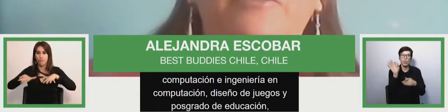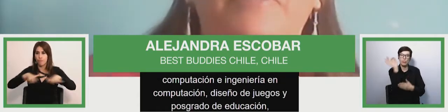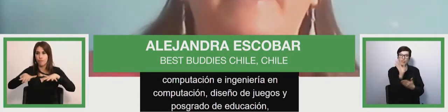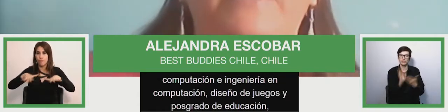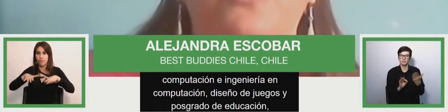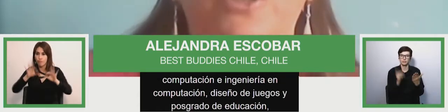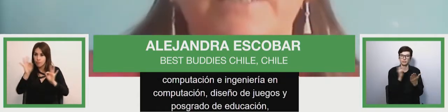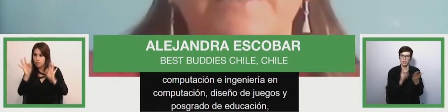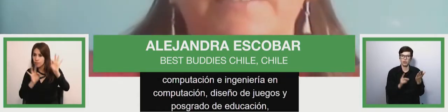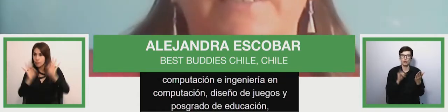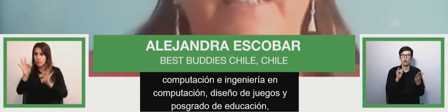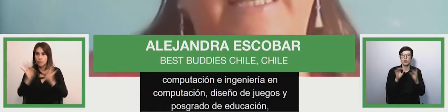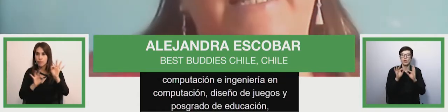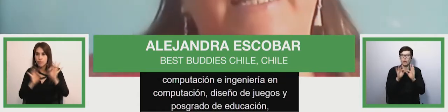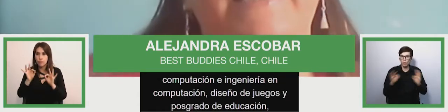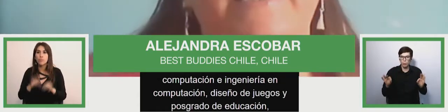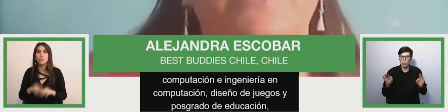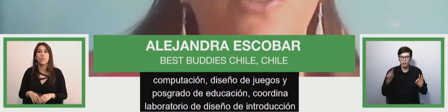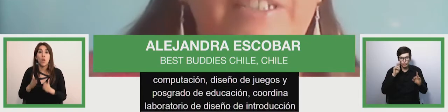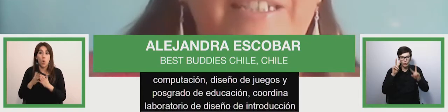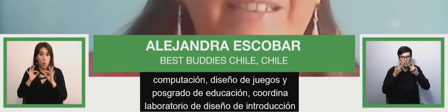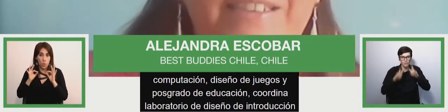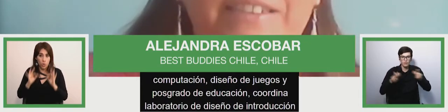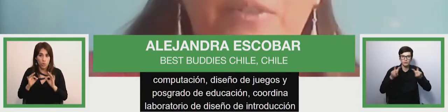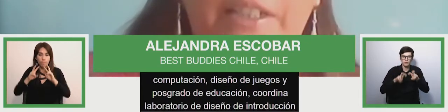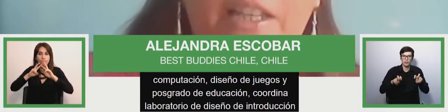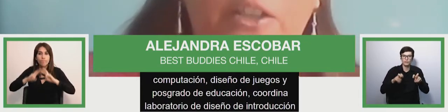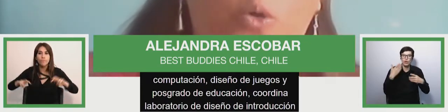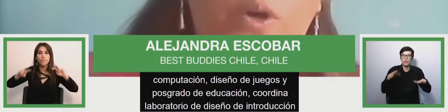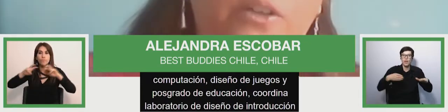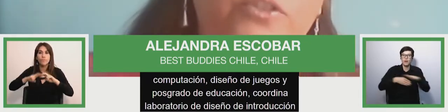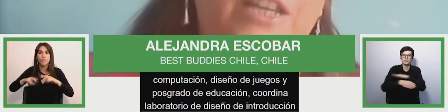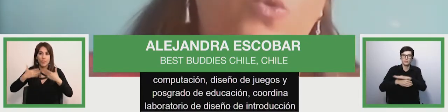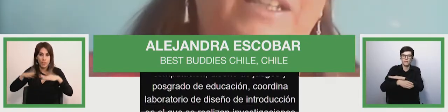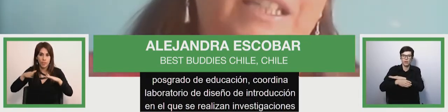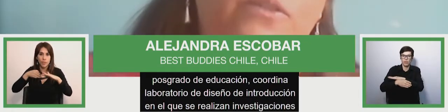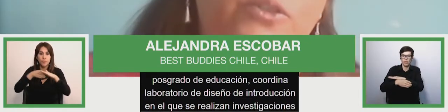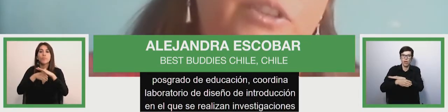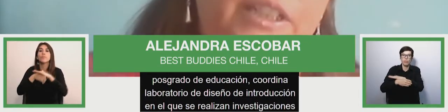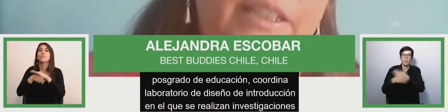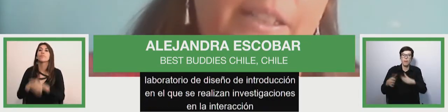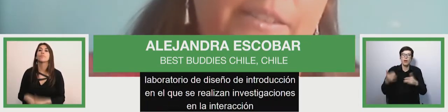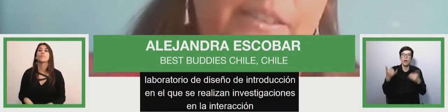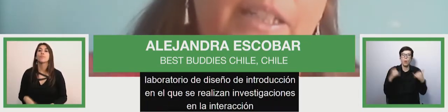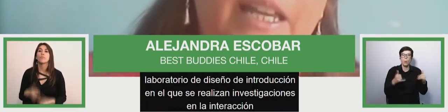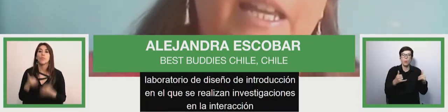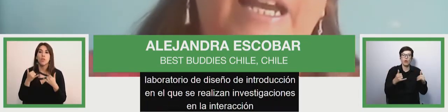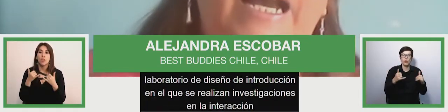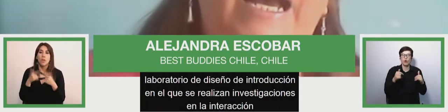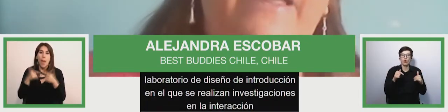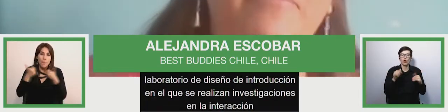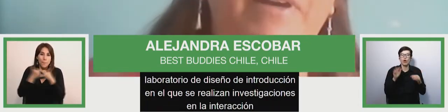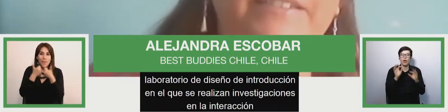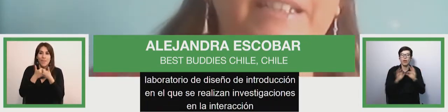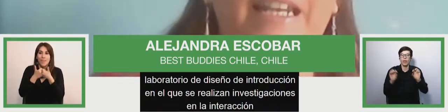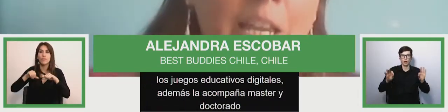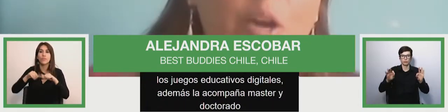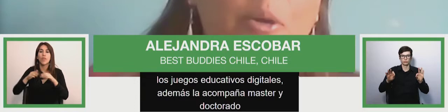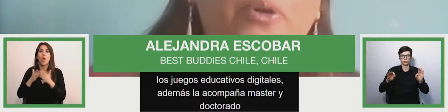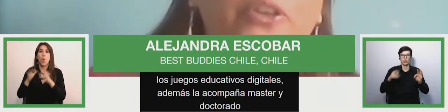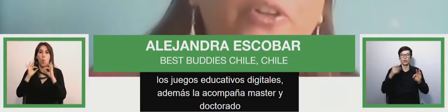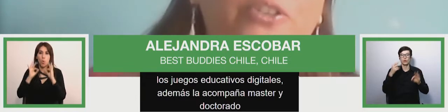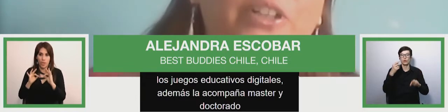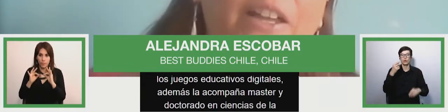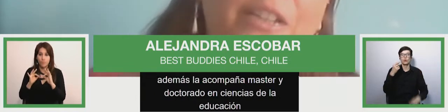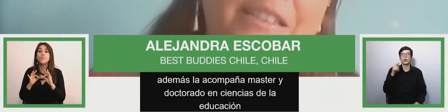realizan investigaciones en la interacción y accesibilidad de los juegos educativos digitales. Además, la